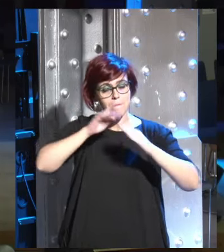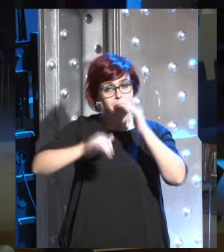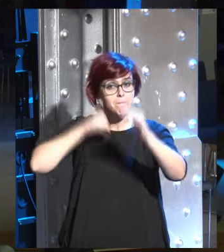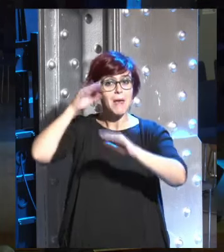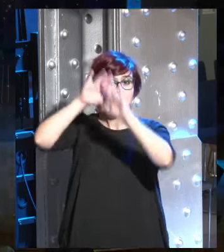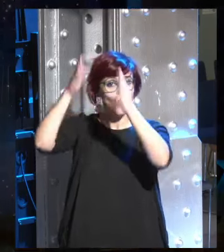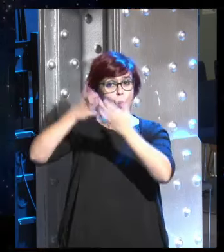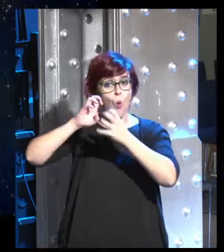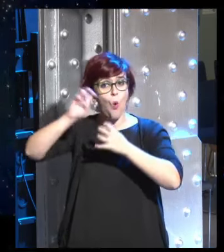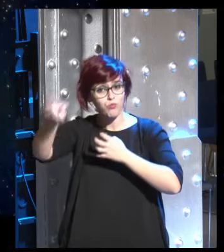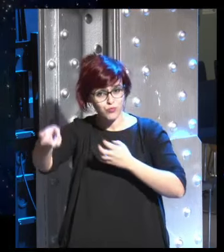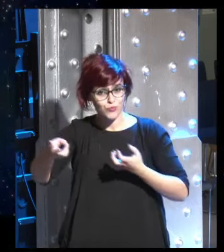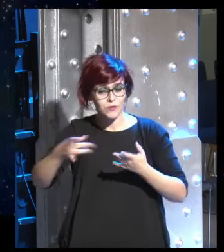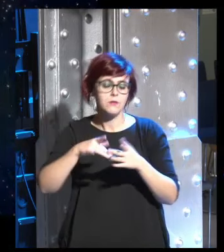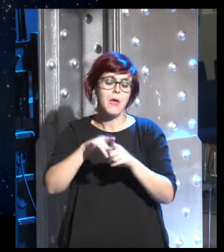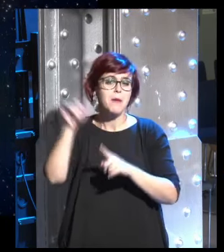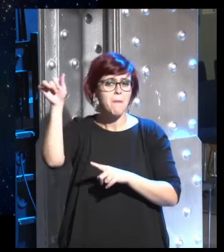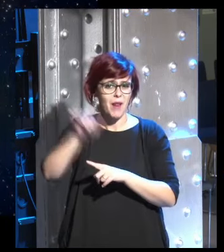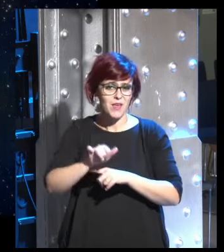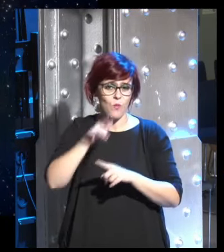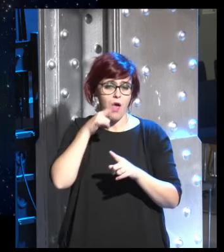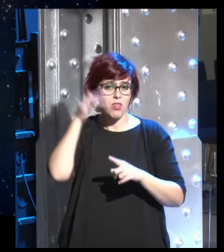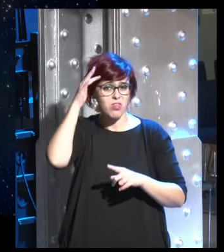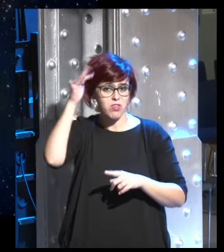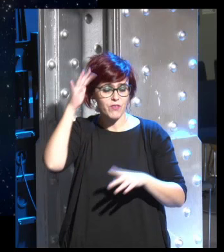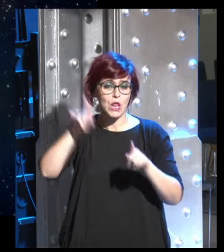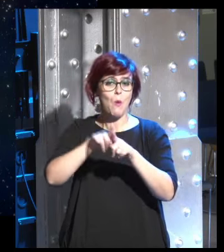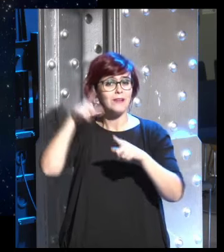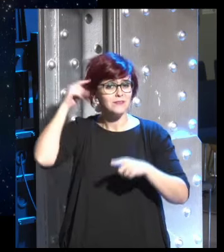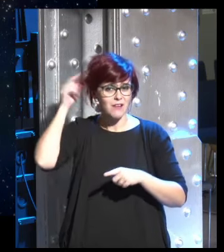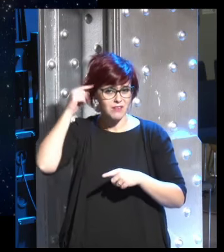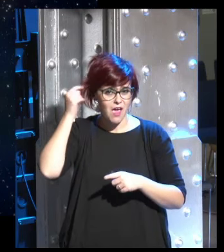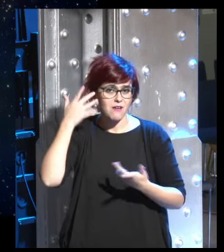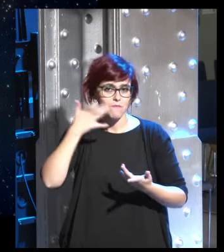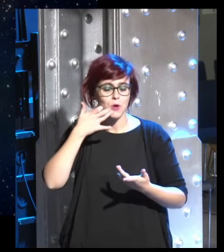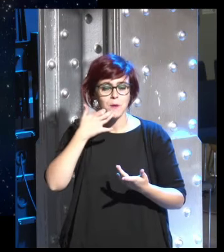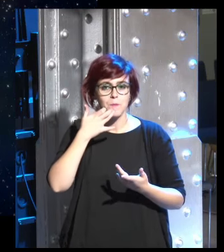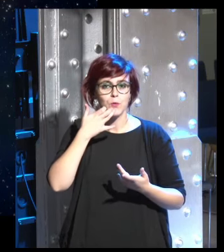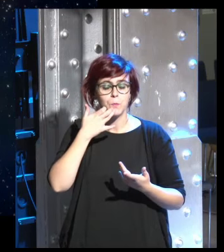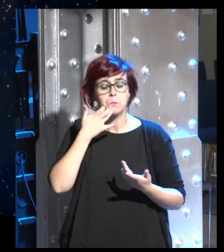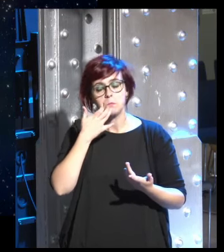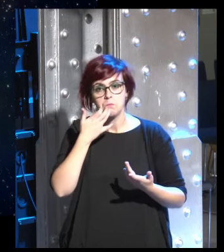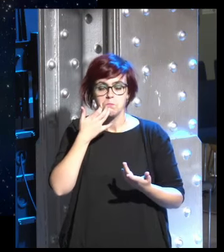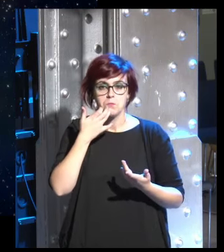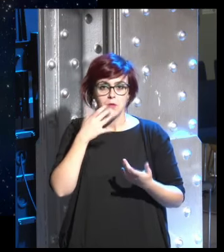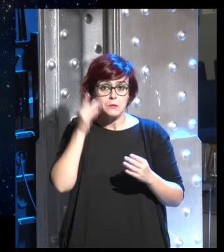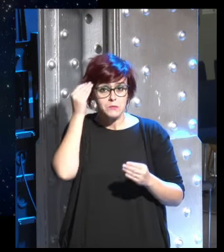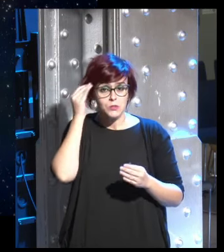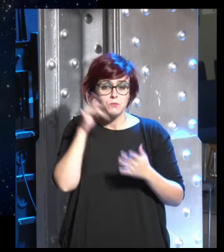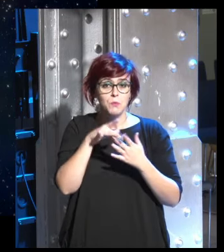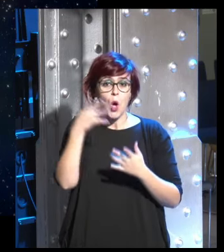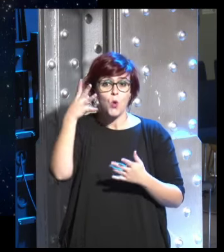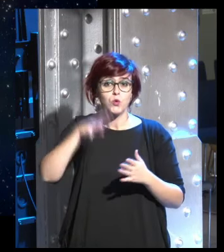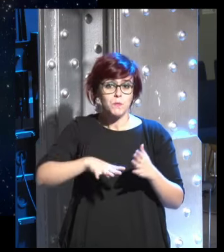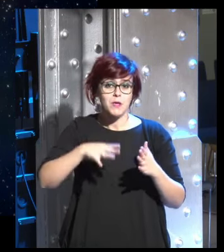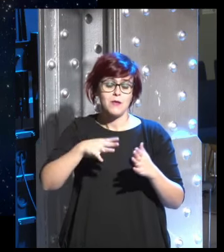a pesar de todo lo que vemos en las películas de ciencia ficción como Star Trek de momento y durante los últimos